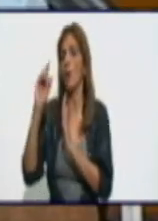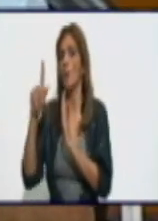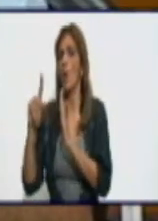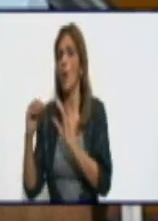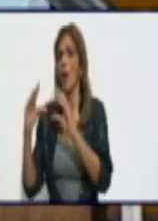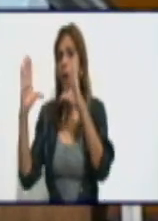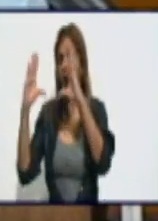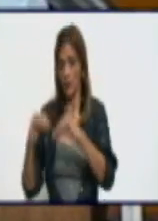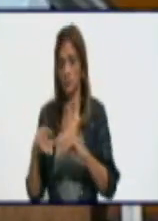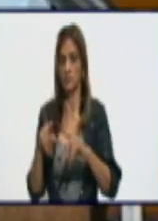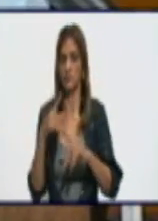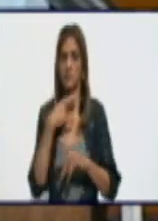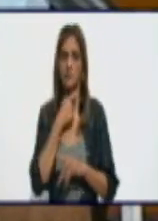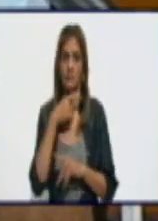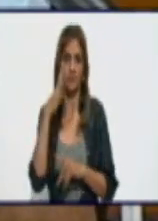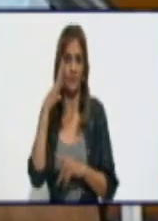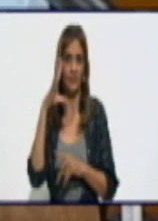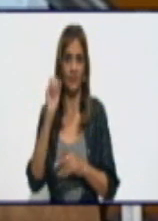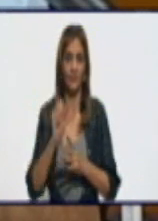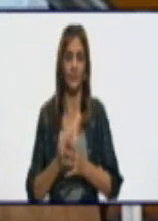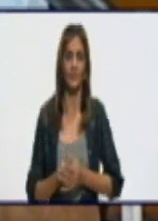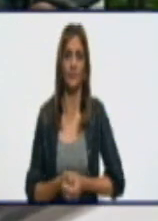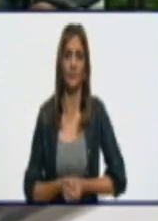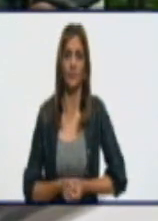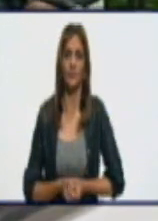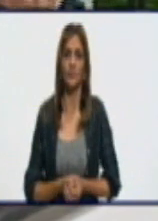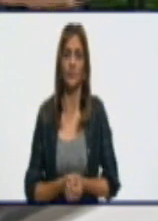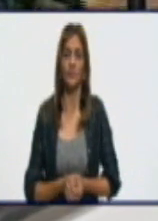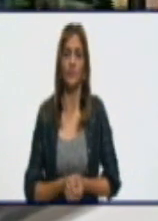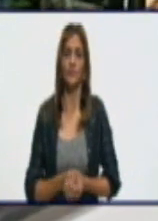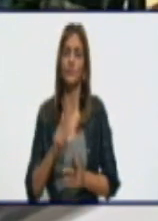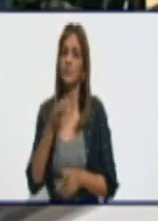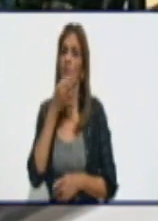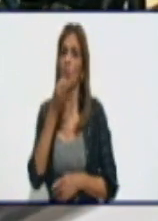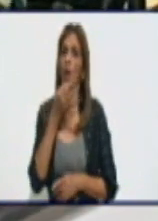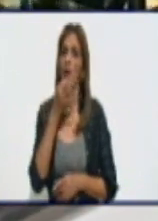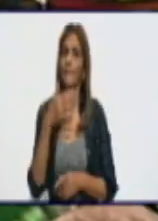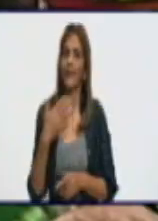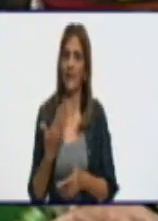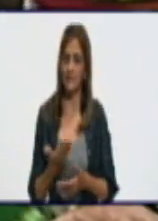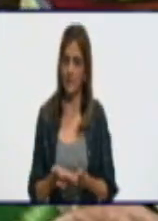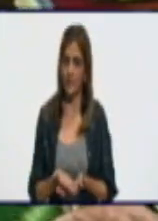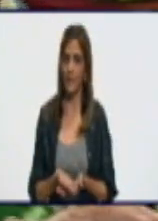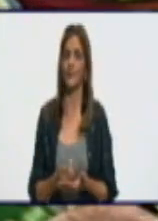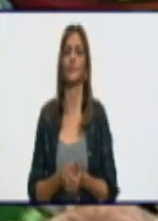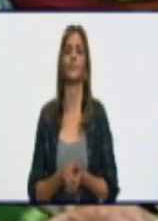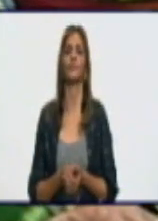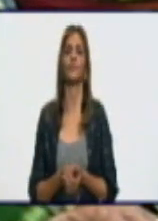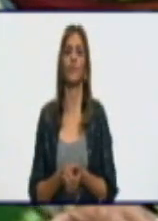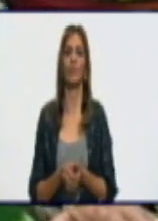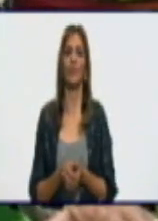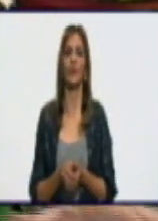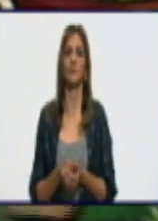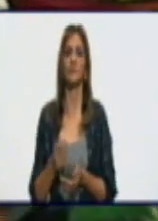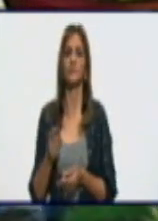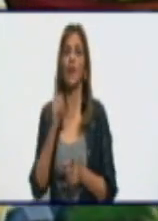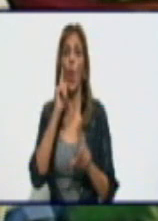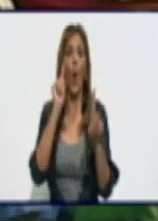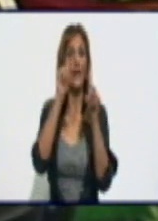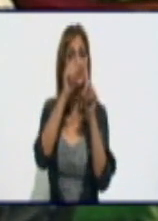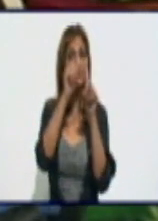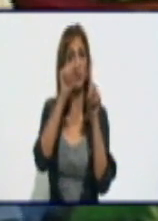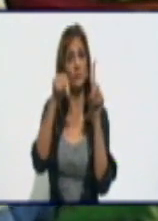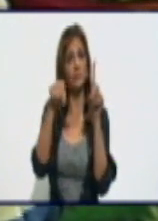del sistema. Ahora, Geider, por la explicación que nos da René, el objetivo de este programa es aclarar